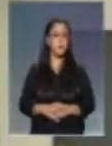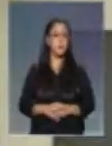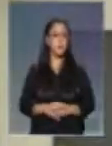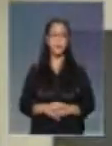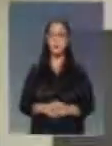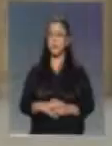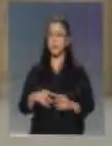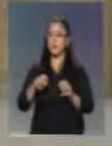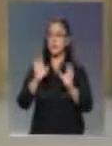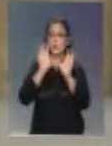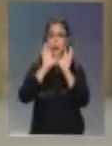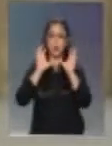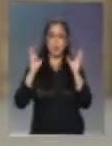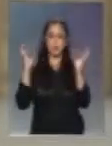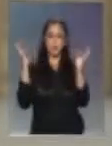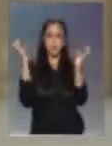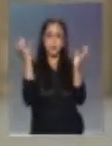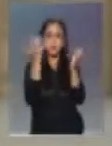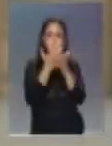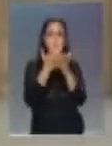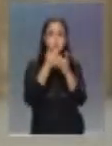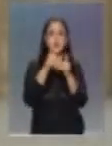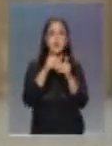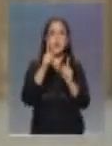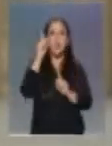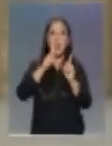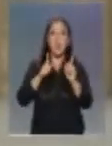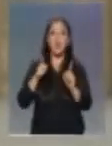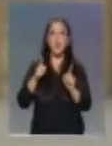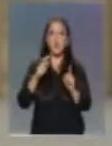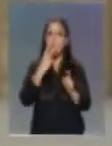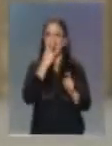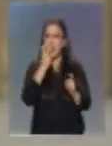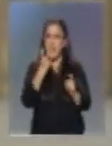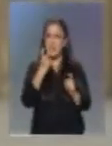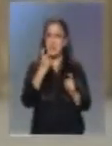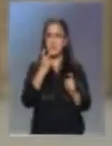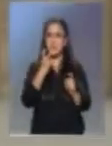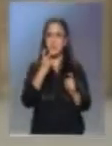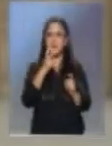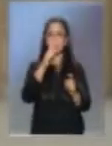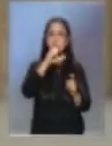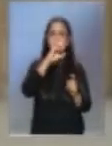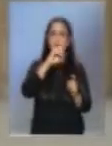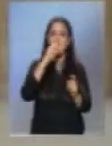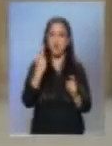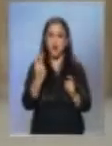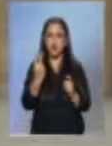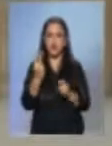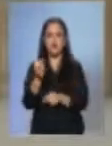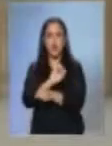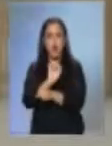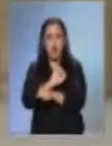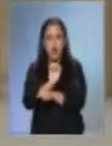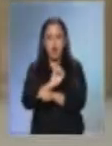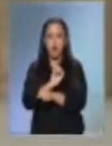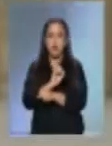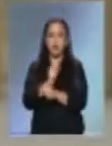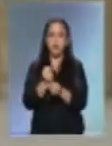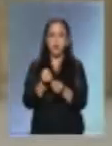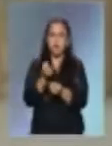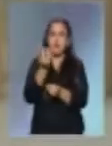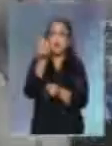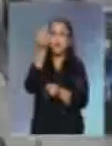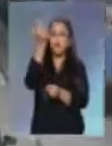El cambio climático está asociado a ciertos gases que son los de efecto invernadero, por ejemplo el CO2 que emiten los autos. Así que en ese sentido,